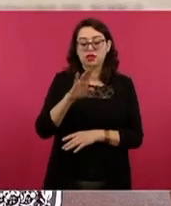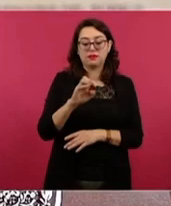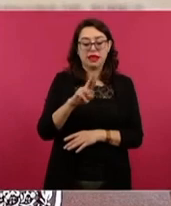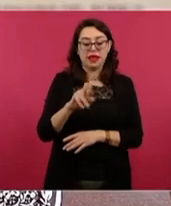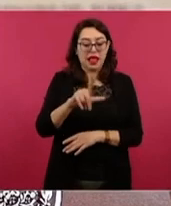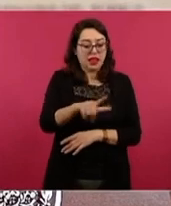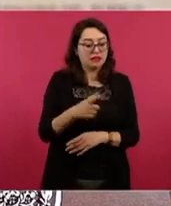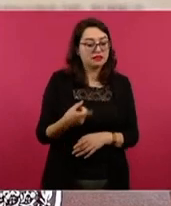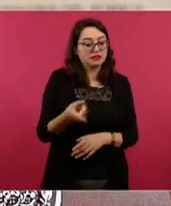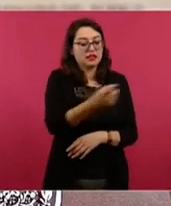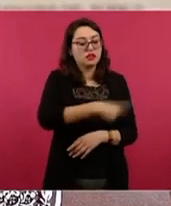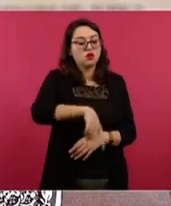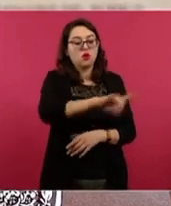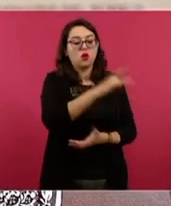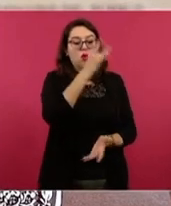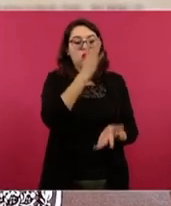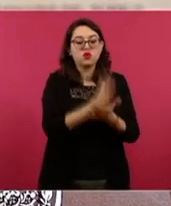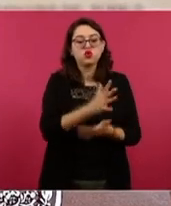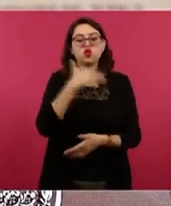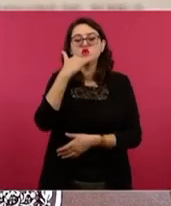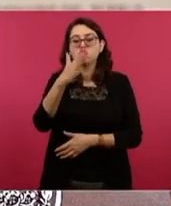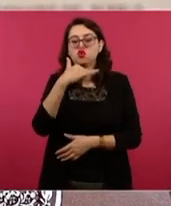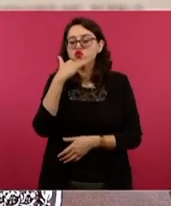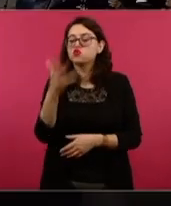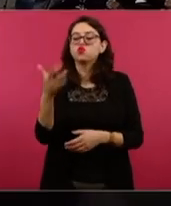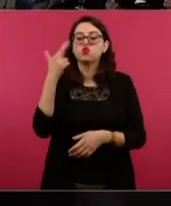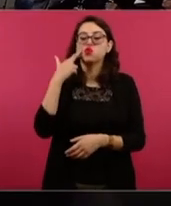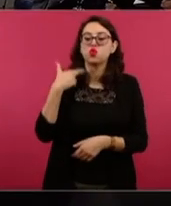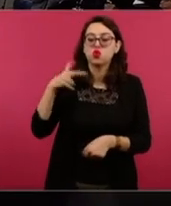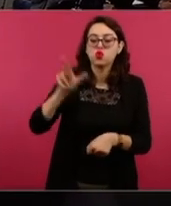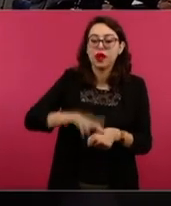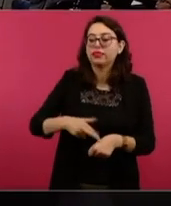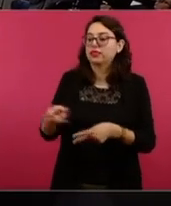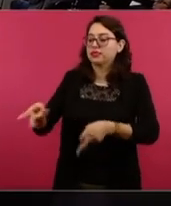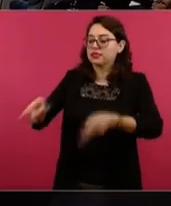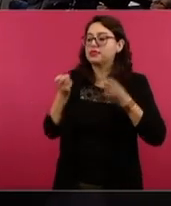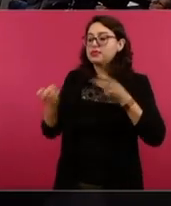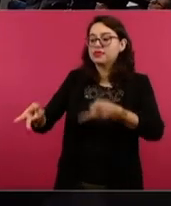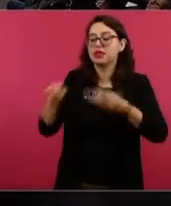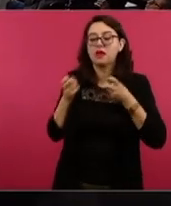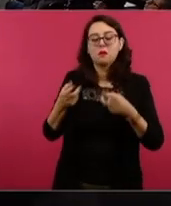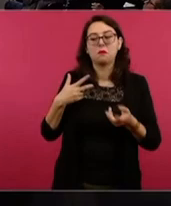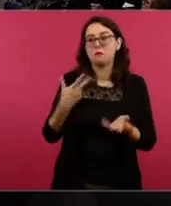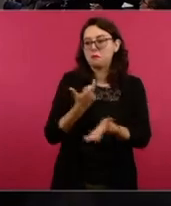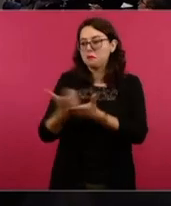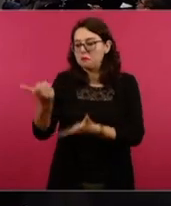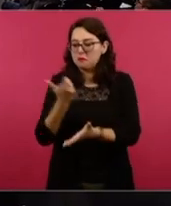y de la corrupción, en que los salarios no aumentaban.